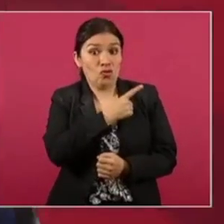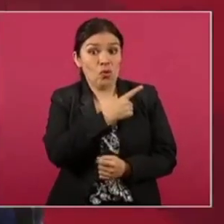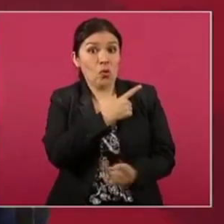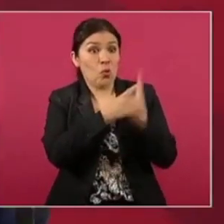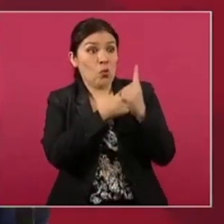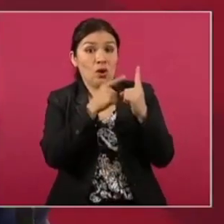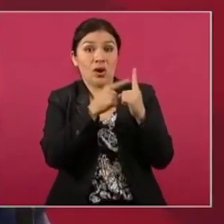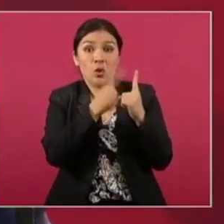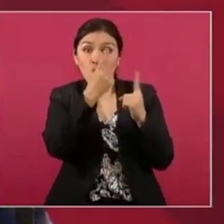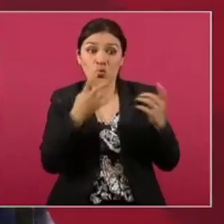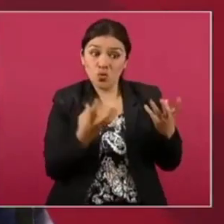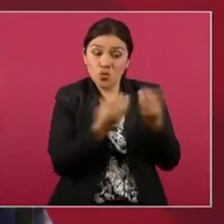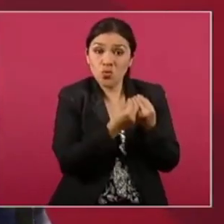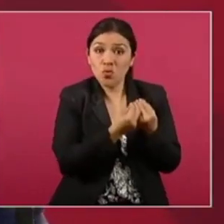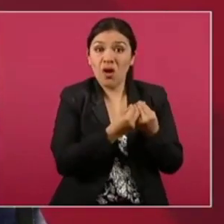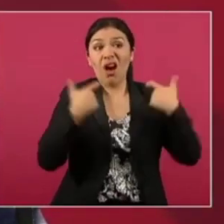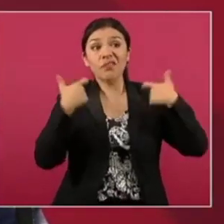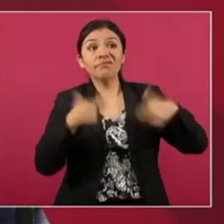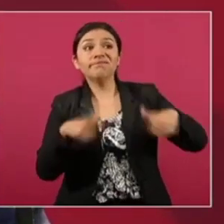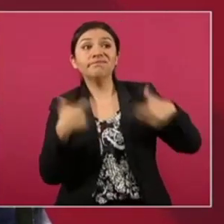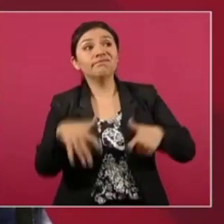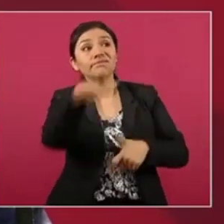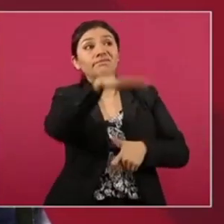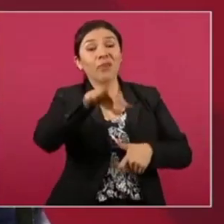un sector privilegiado,